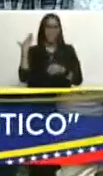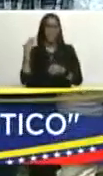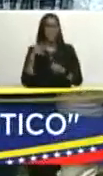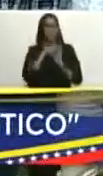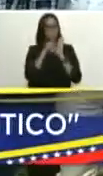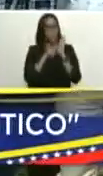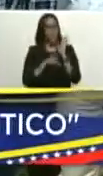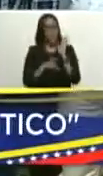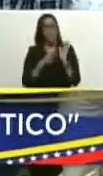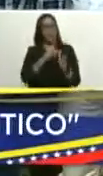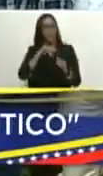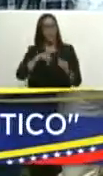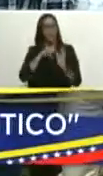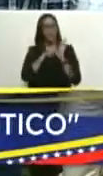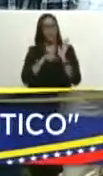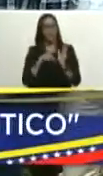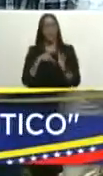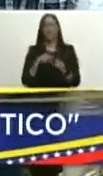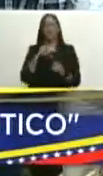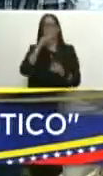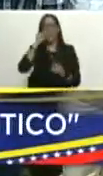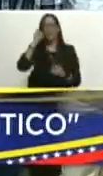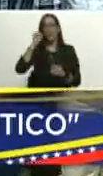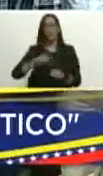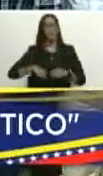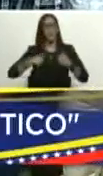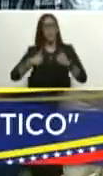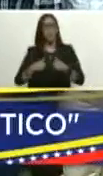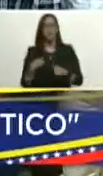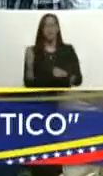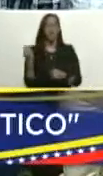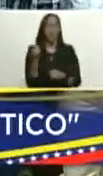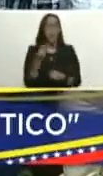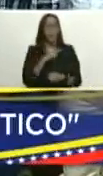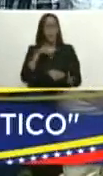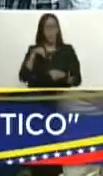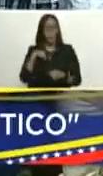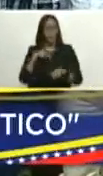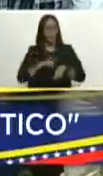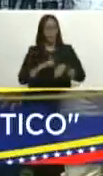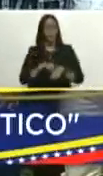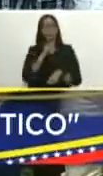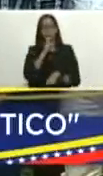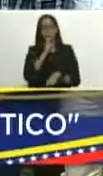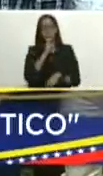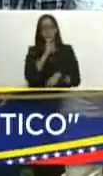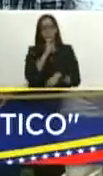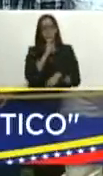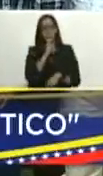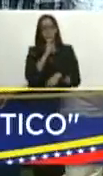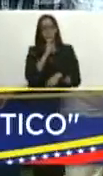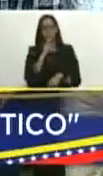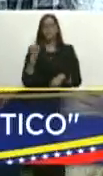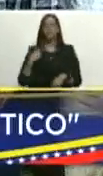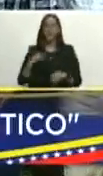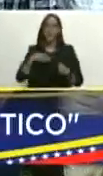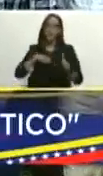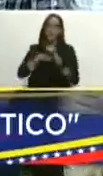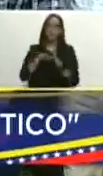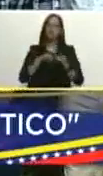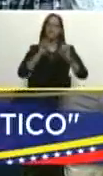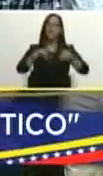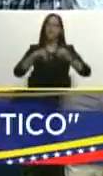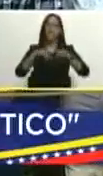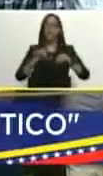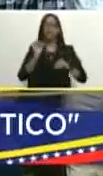programa que es nuestro programa Maduro Más como nosotros en tiempos de dificultades bueno obtuvimos récord de siembra de arroz